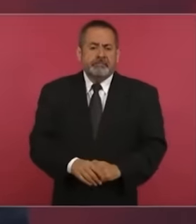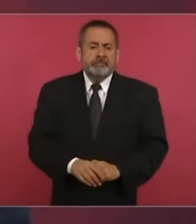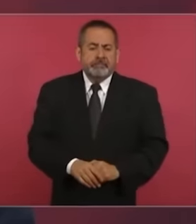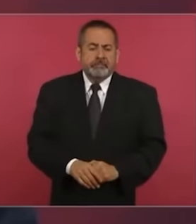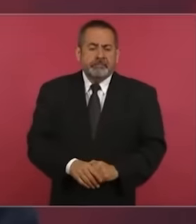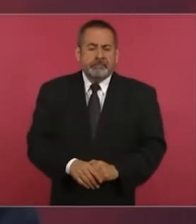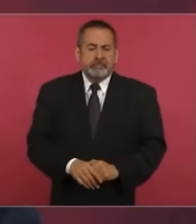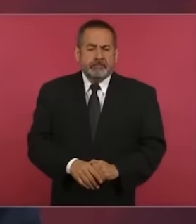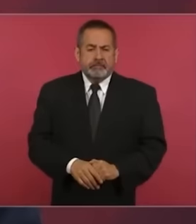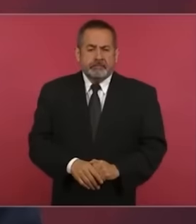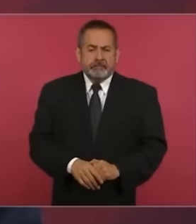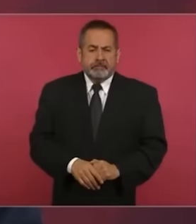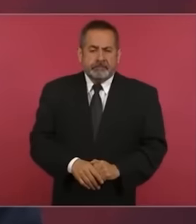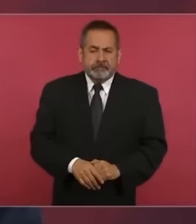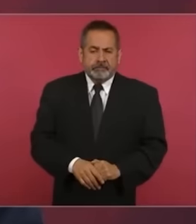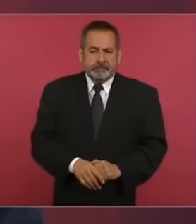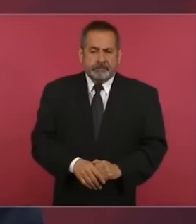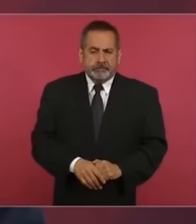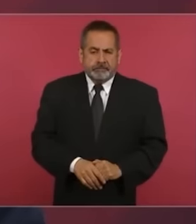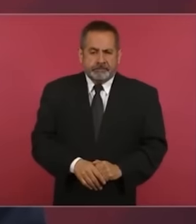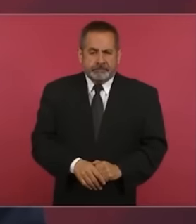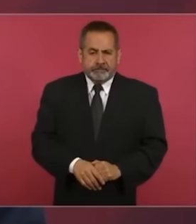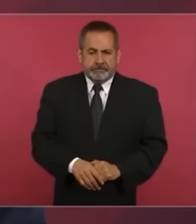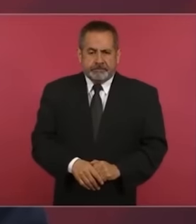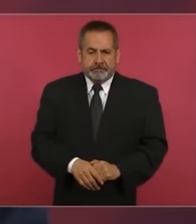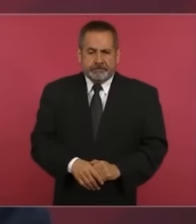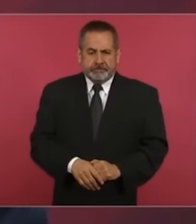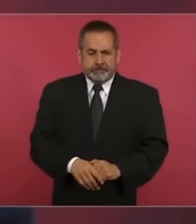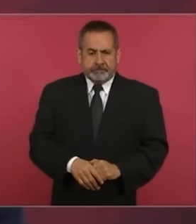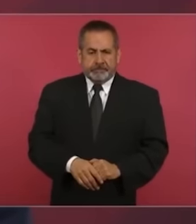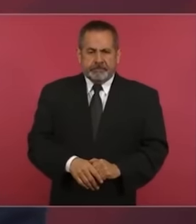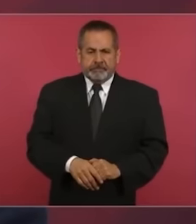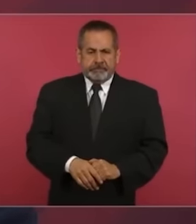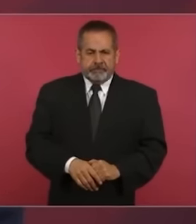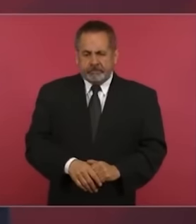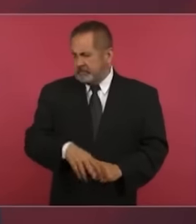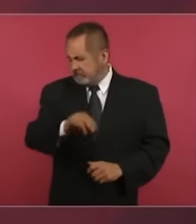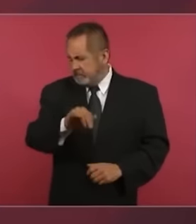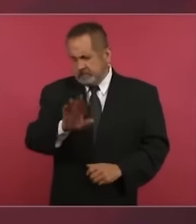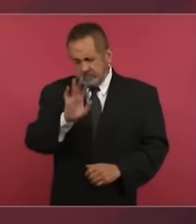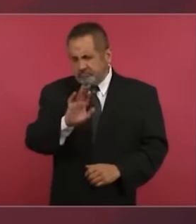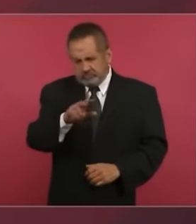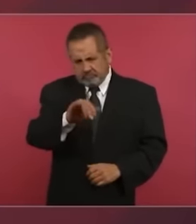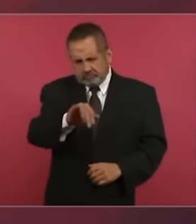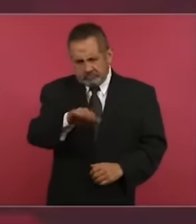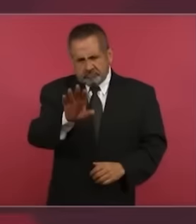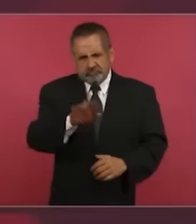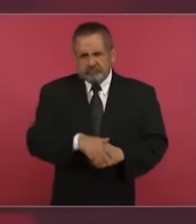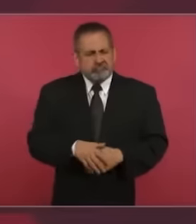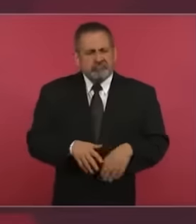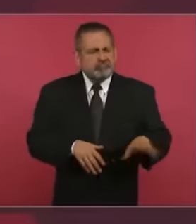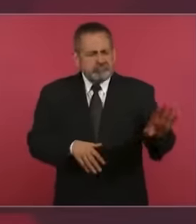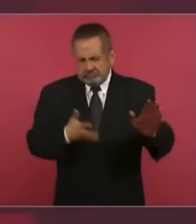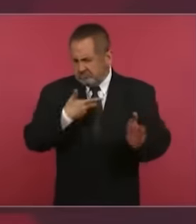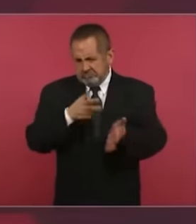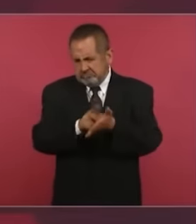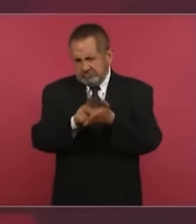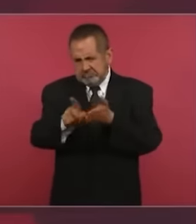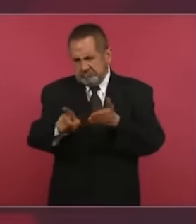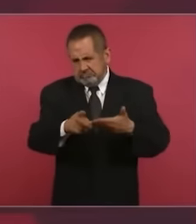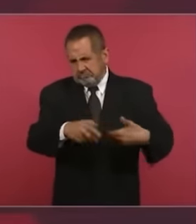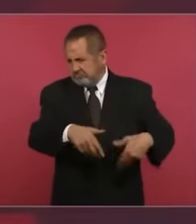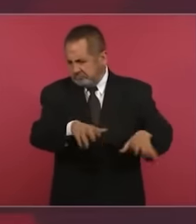¿Usted cree que el gobierno del presidente Biden no generará presión? Sí, sí, sí. Tienen todo su derecho,